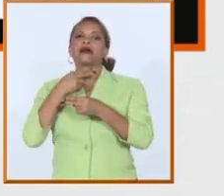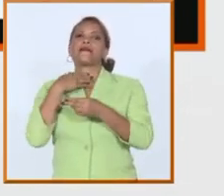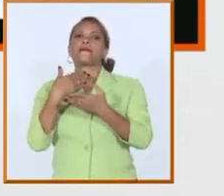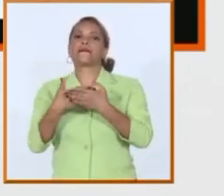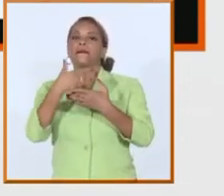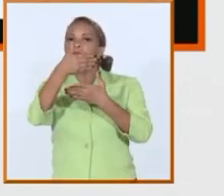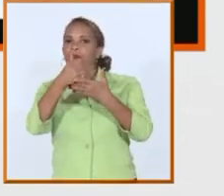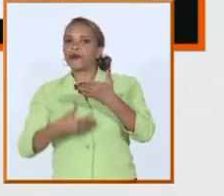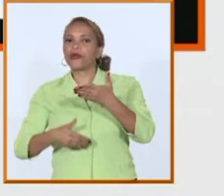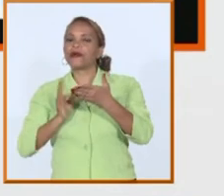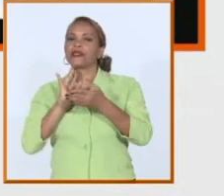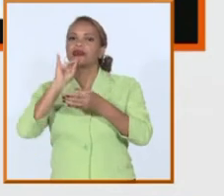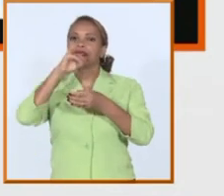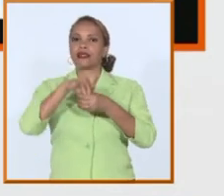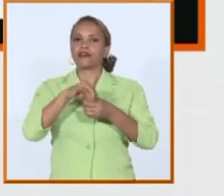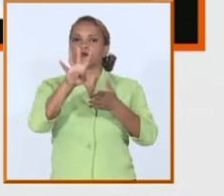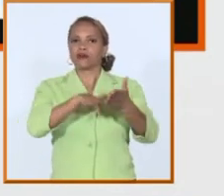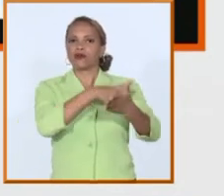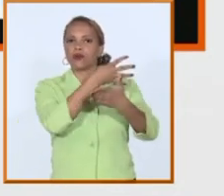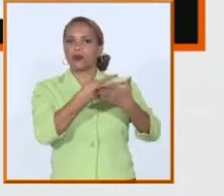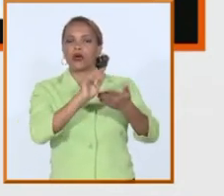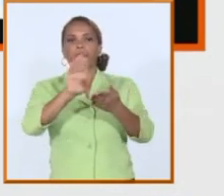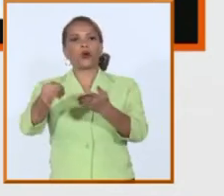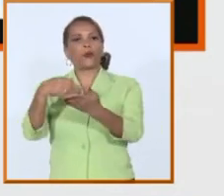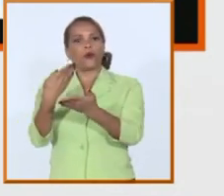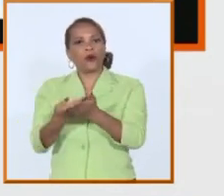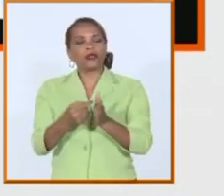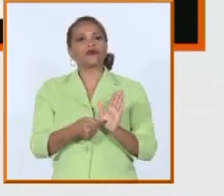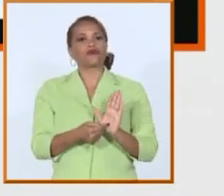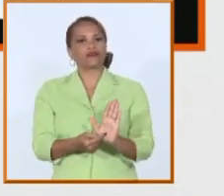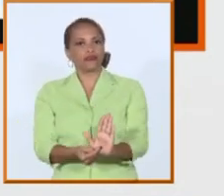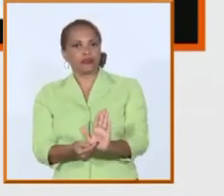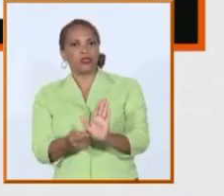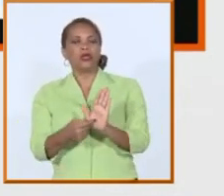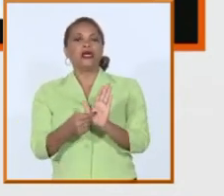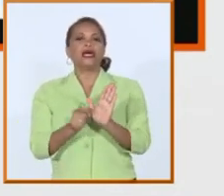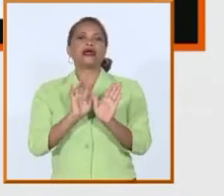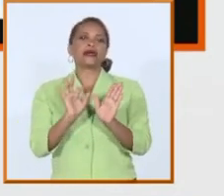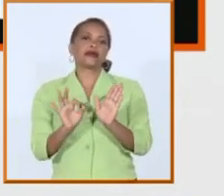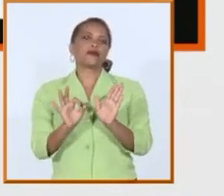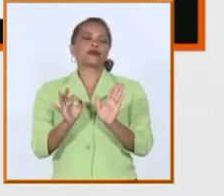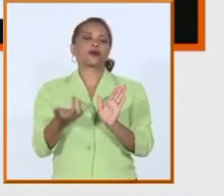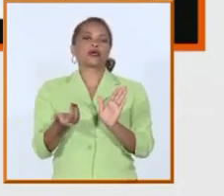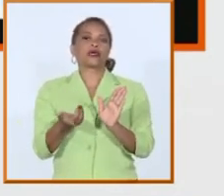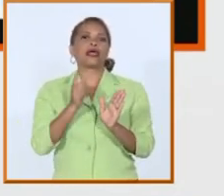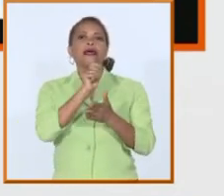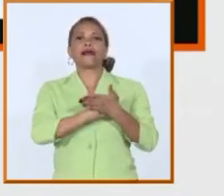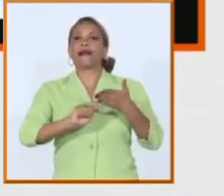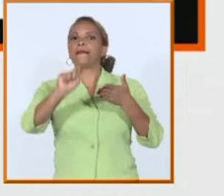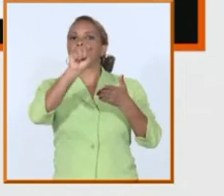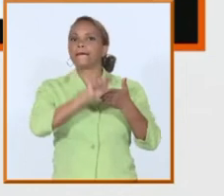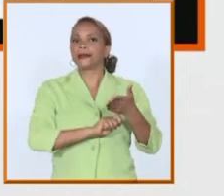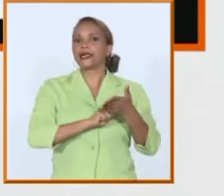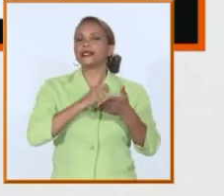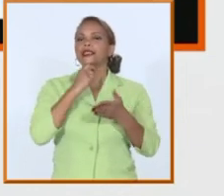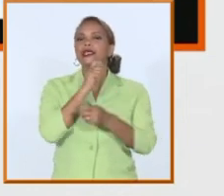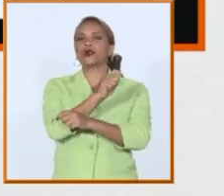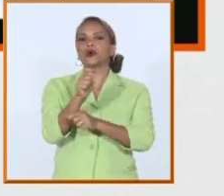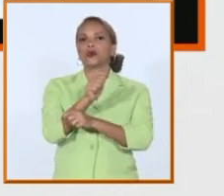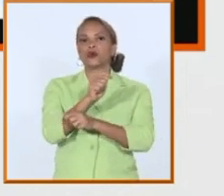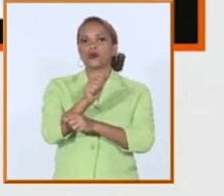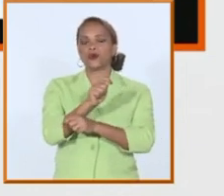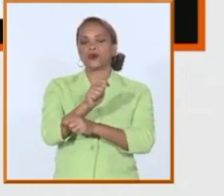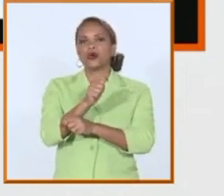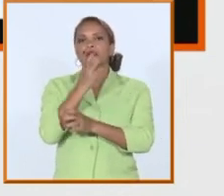un calendario ya propuesto preconcebido que forma parte también por supuesto del plan del curso que el Ministerio de Educación